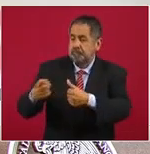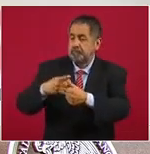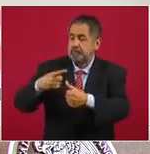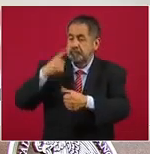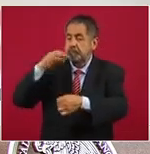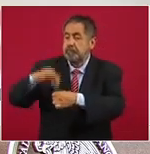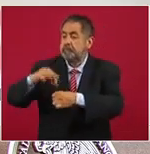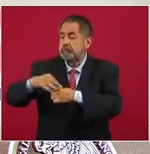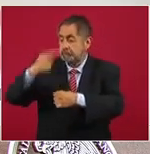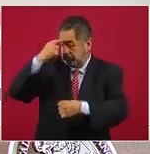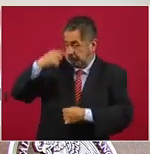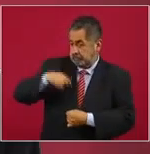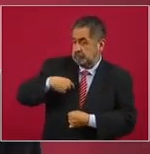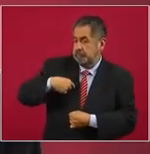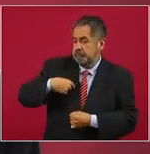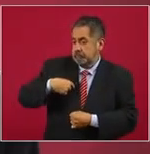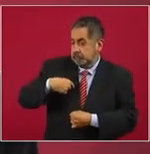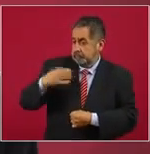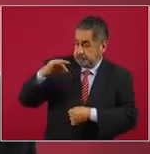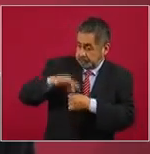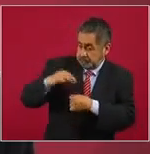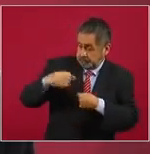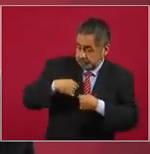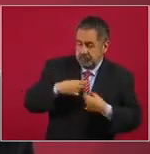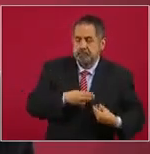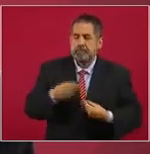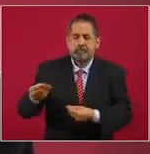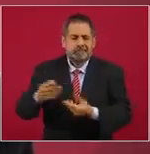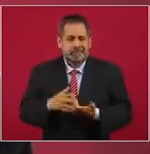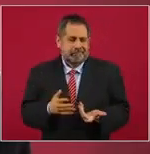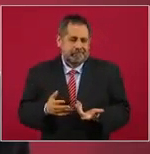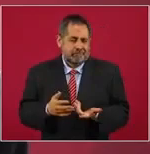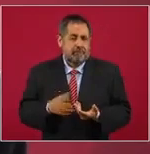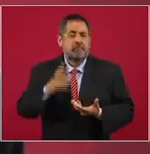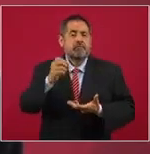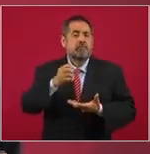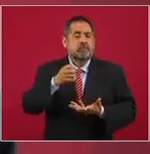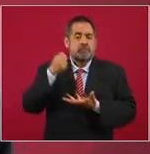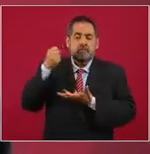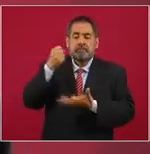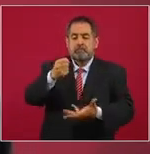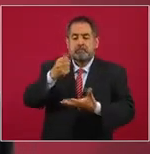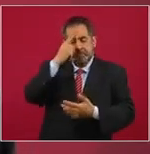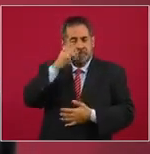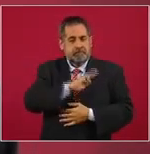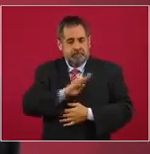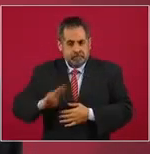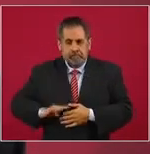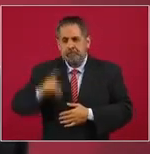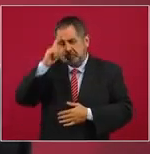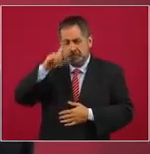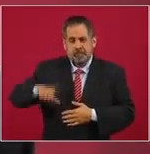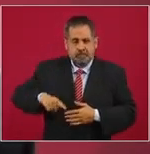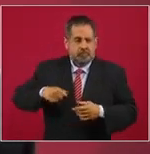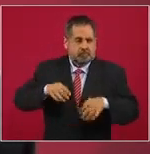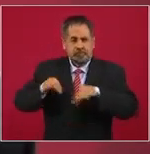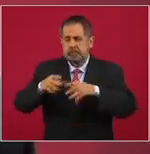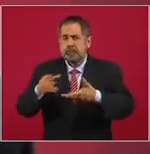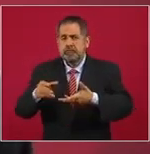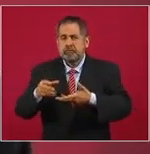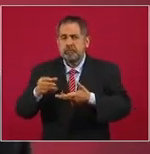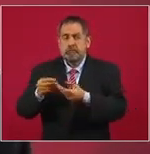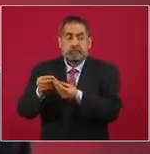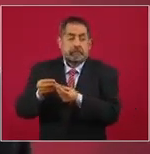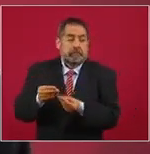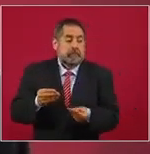ni municipal, ni estatal, ni federal, para favorecer a ningún partido, a